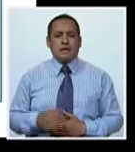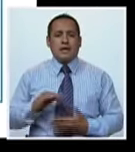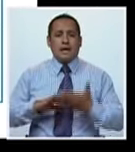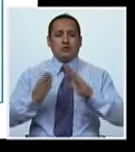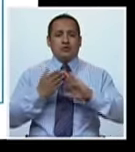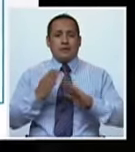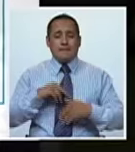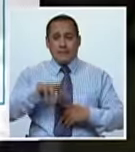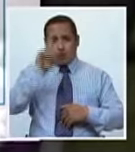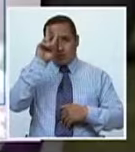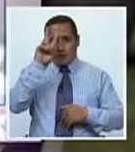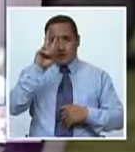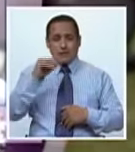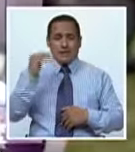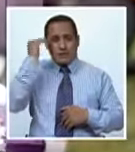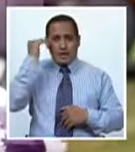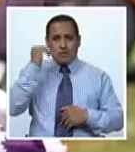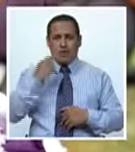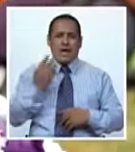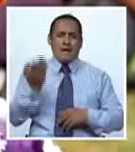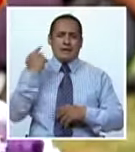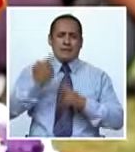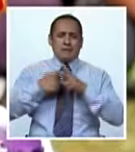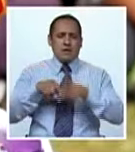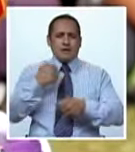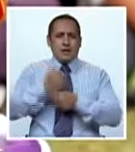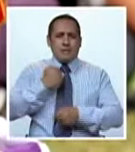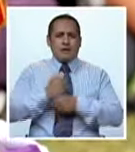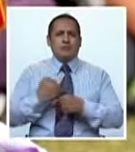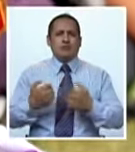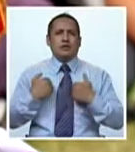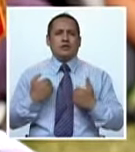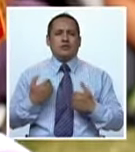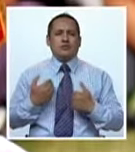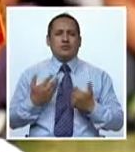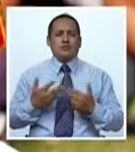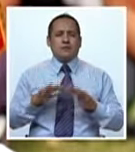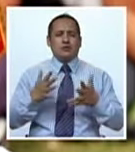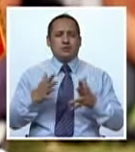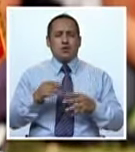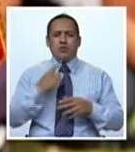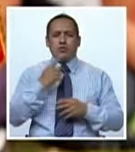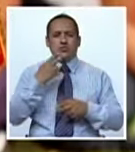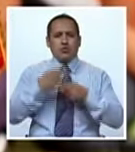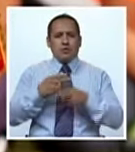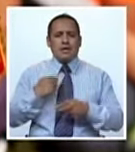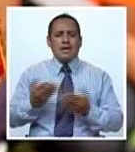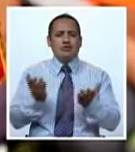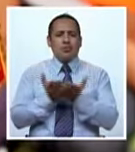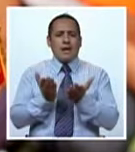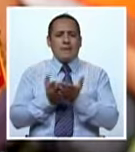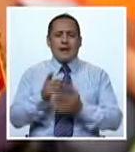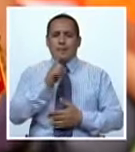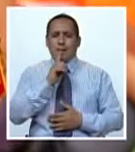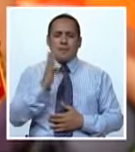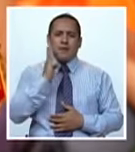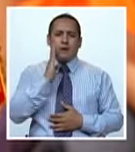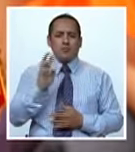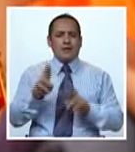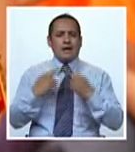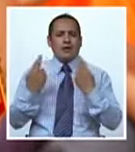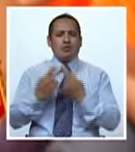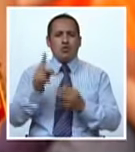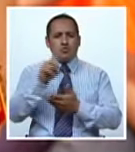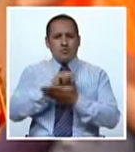En la sociedad peruana de síndrome de Down, desde que hemos empezado a trabajar, hemos tenido algo que llamamos Escuela para Padres, que es una reunión